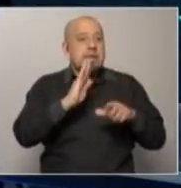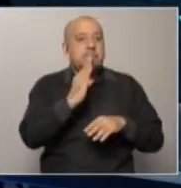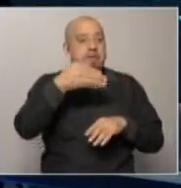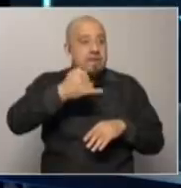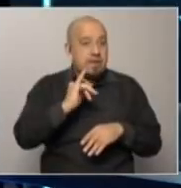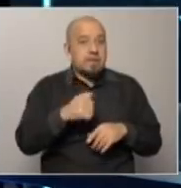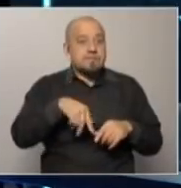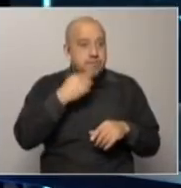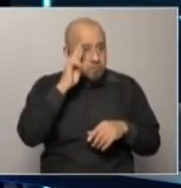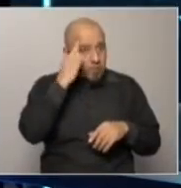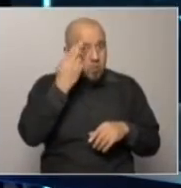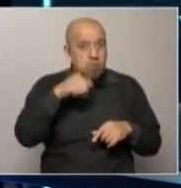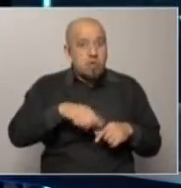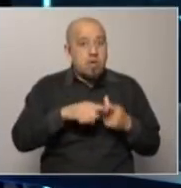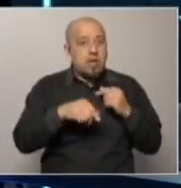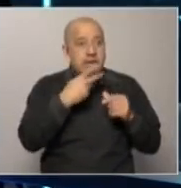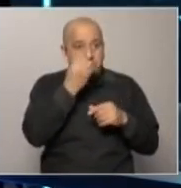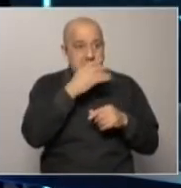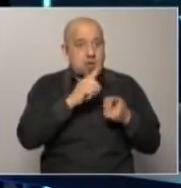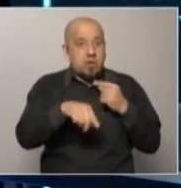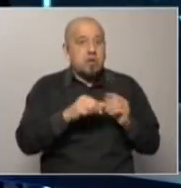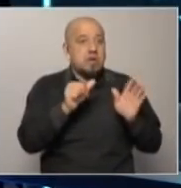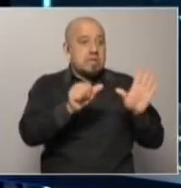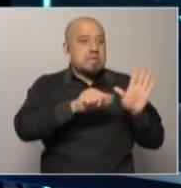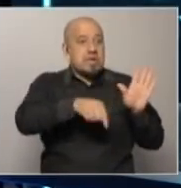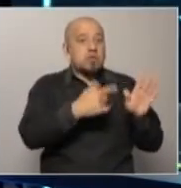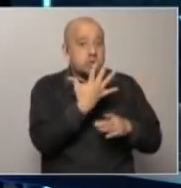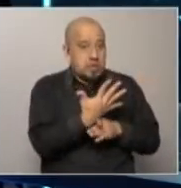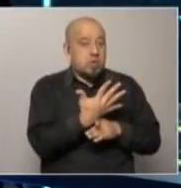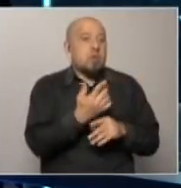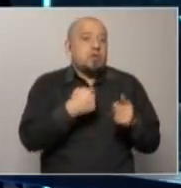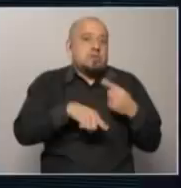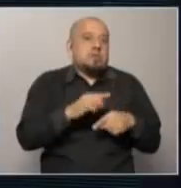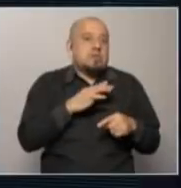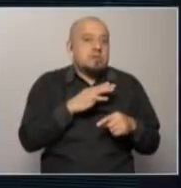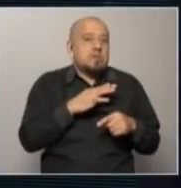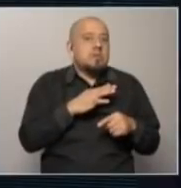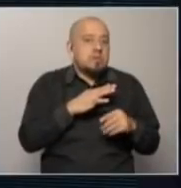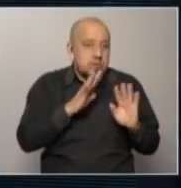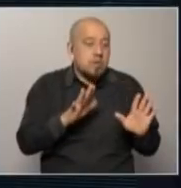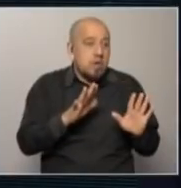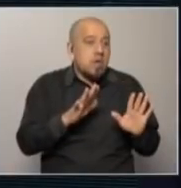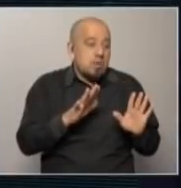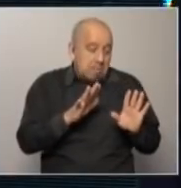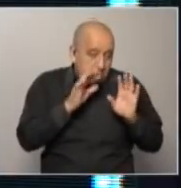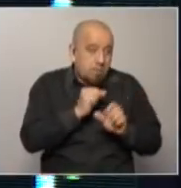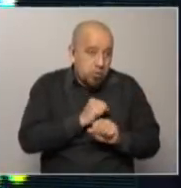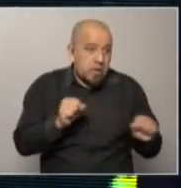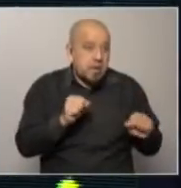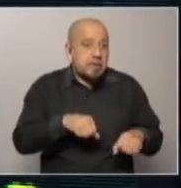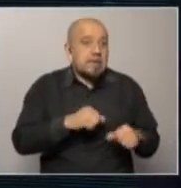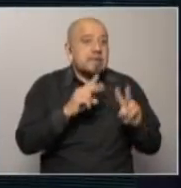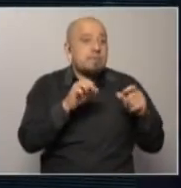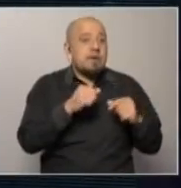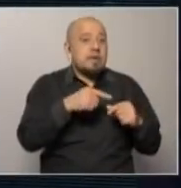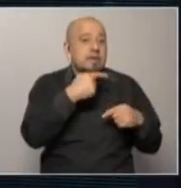déficit fiscal o sea Uruguay va a ser el mejor de la clase con 6,5 si termina o sea vamos a estar en niveles de déficit